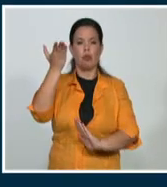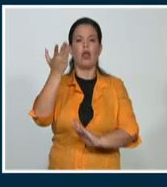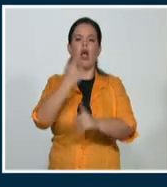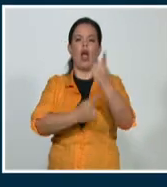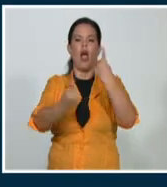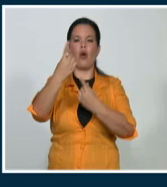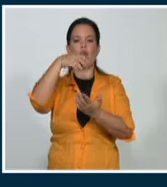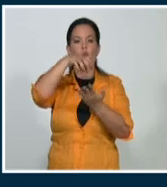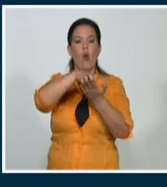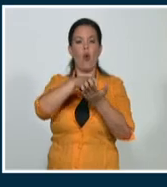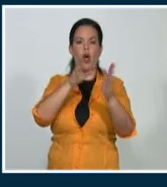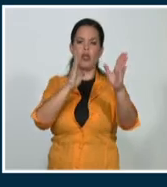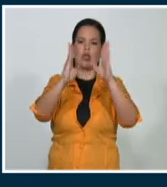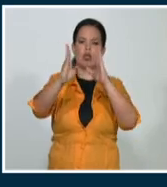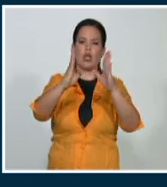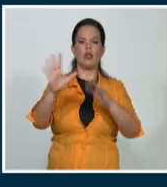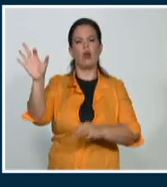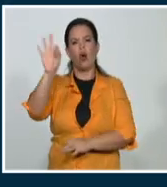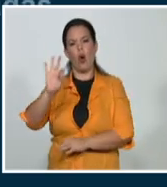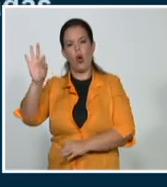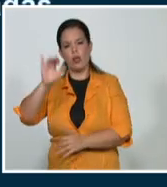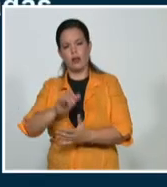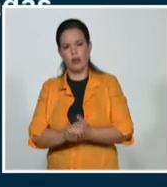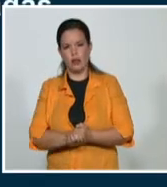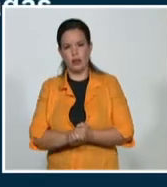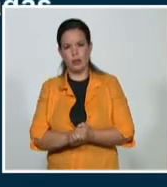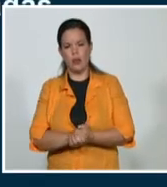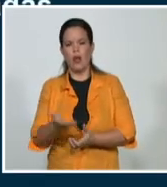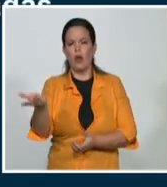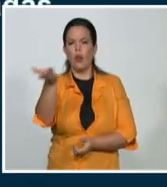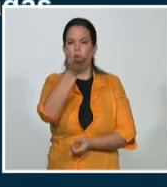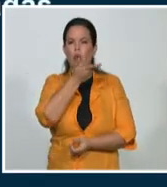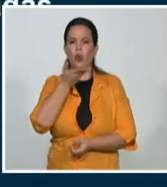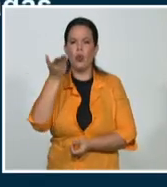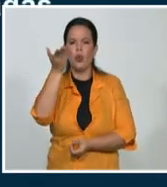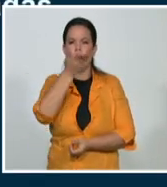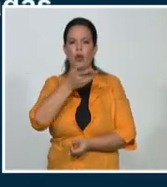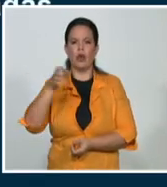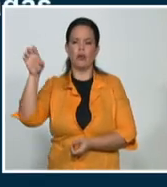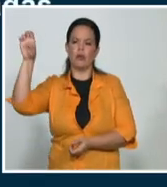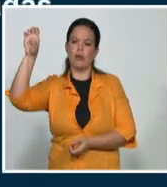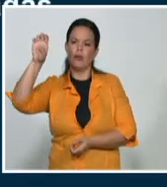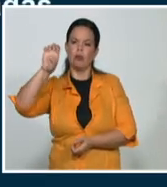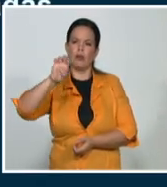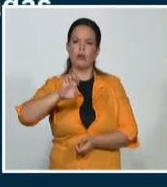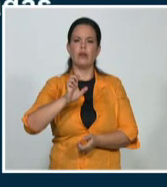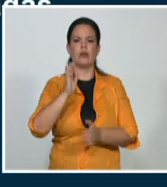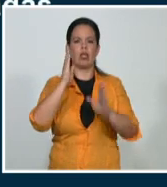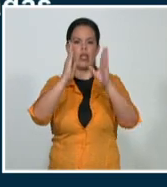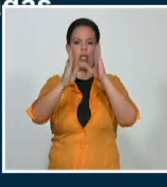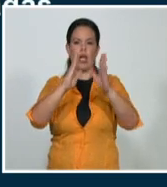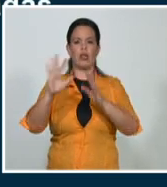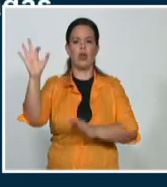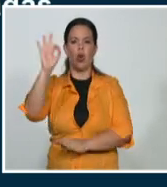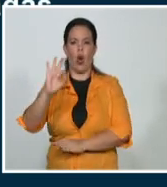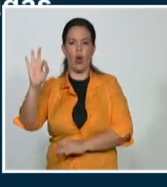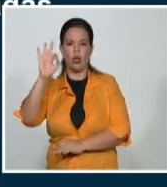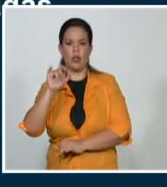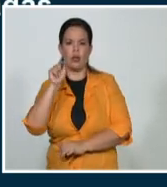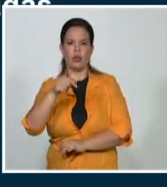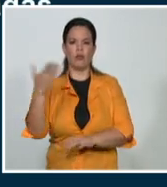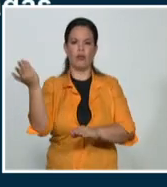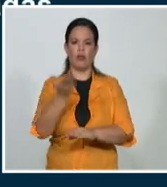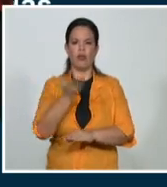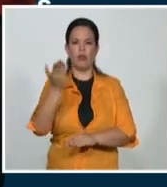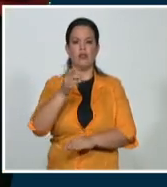del interior y de la región oriental. Los vientos soplarán de región este en las regiones central y oriental, con velocidades